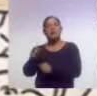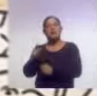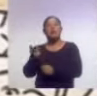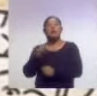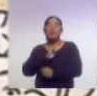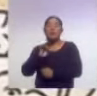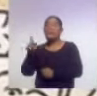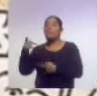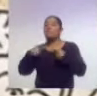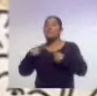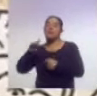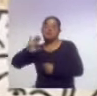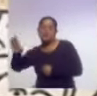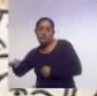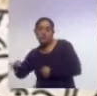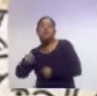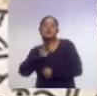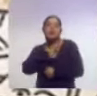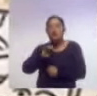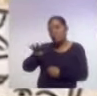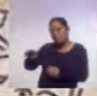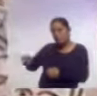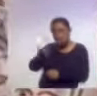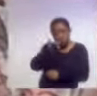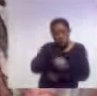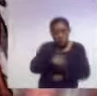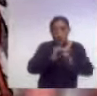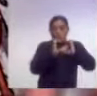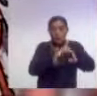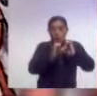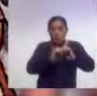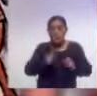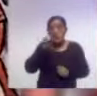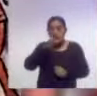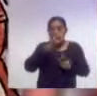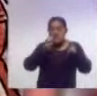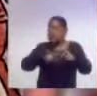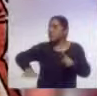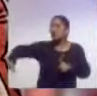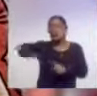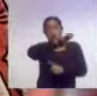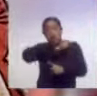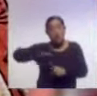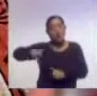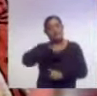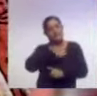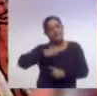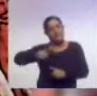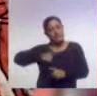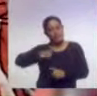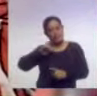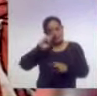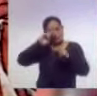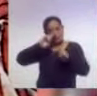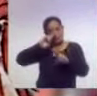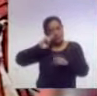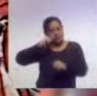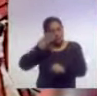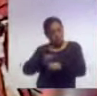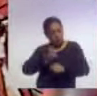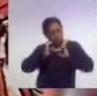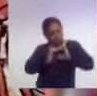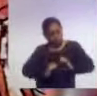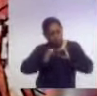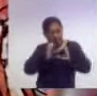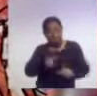personas que fallecieran. Y era un tema de la sociedad, un tema de política social, el resguardar que estos niños tuviesen